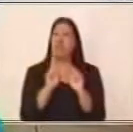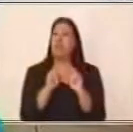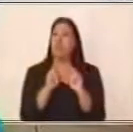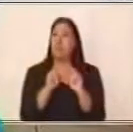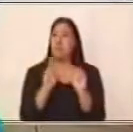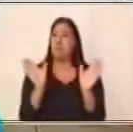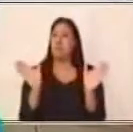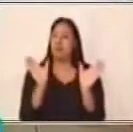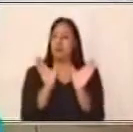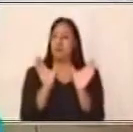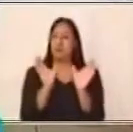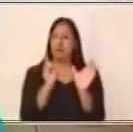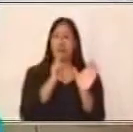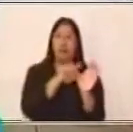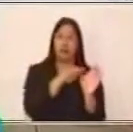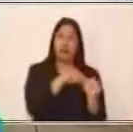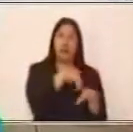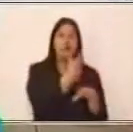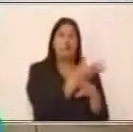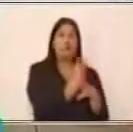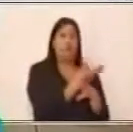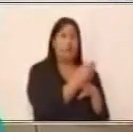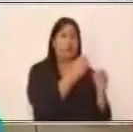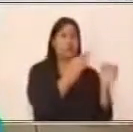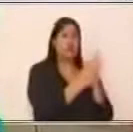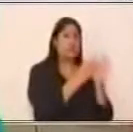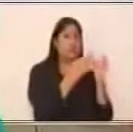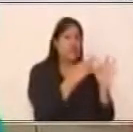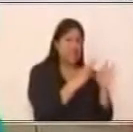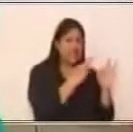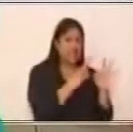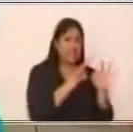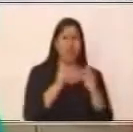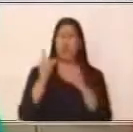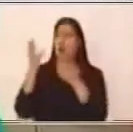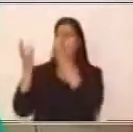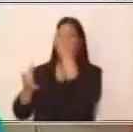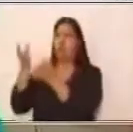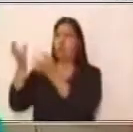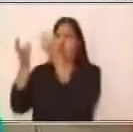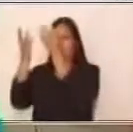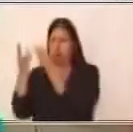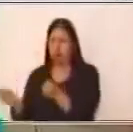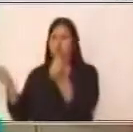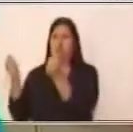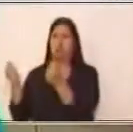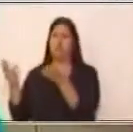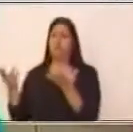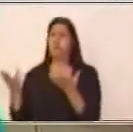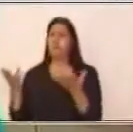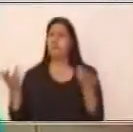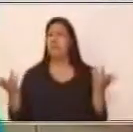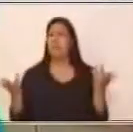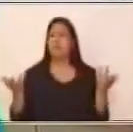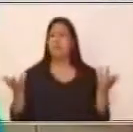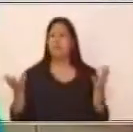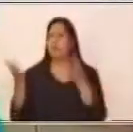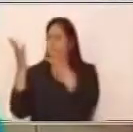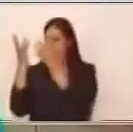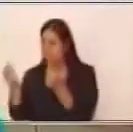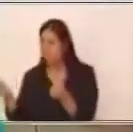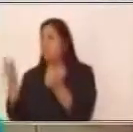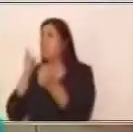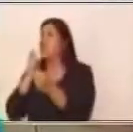Los bomberos están intentando o apagar el fuego. Si decimos apagar el fuego, ¿sí? ¿Pero qué? ¿Quién es?